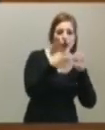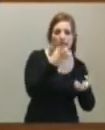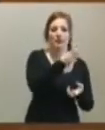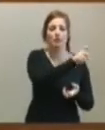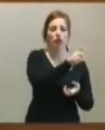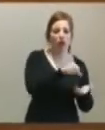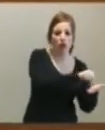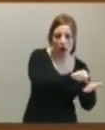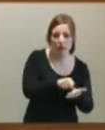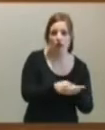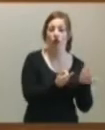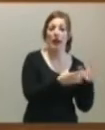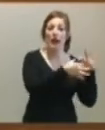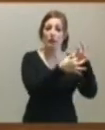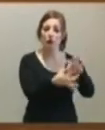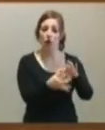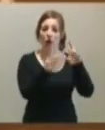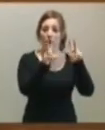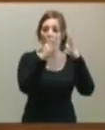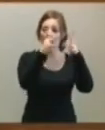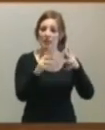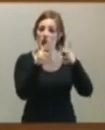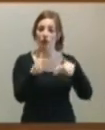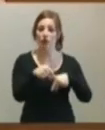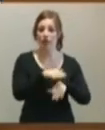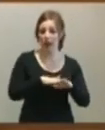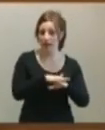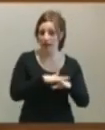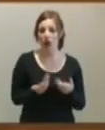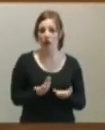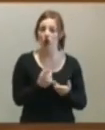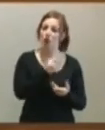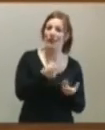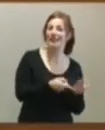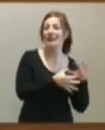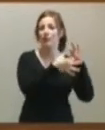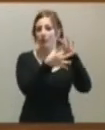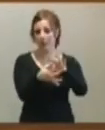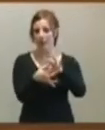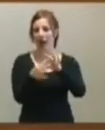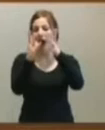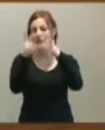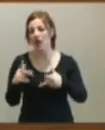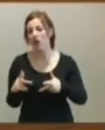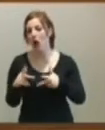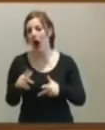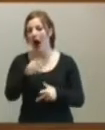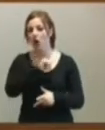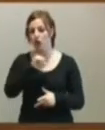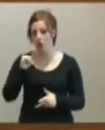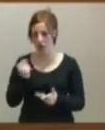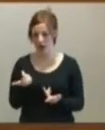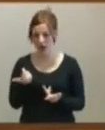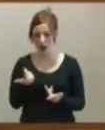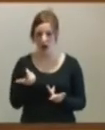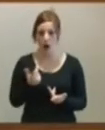ciudadanos respecto a la Administración General del Estado. No respecto a la Administración Autonómica. Y la Procuraduría lo hace respecto